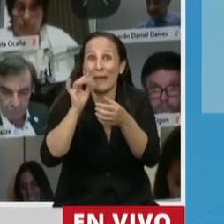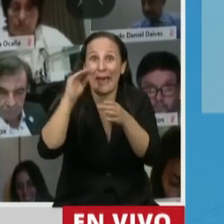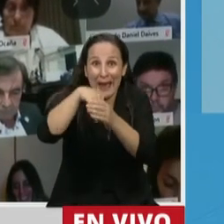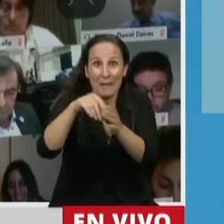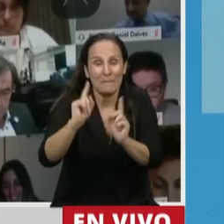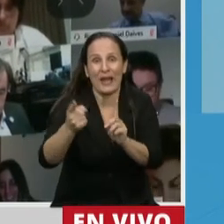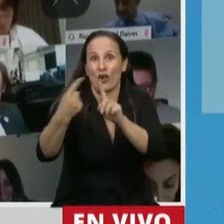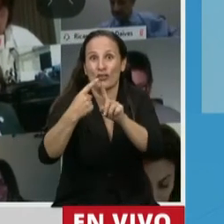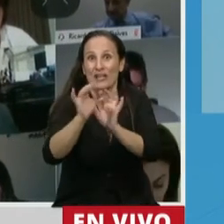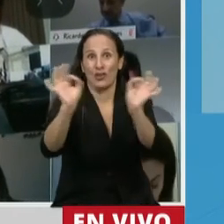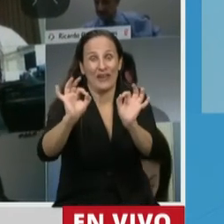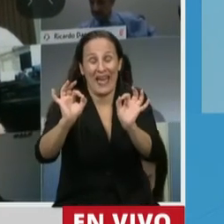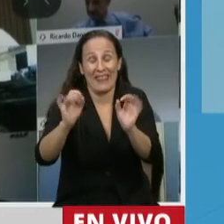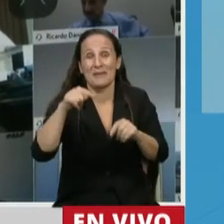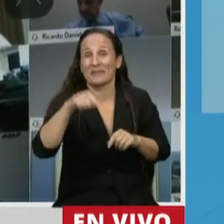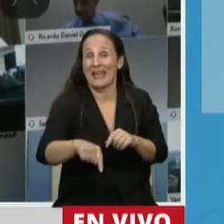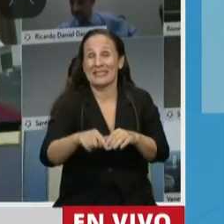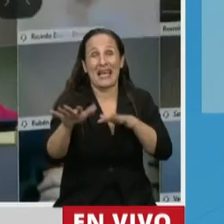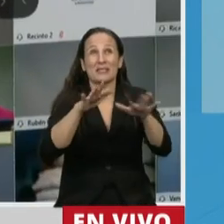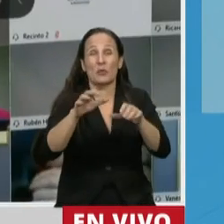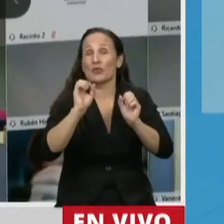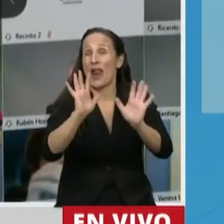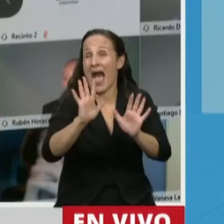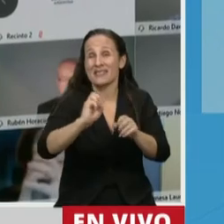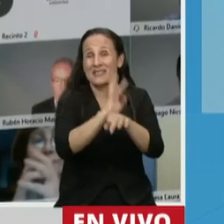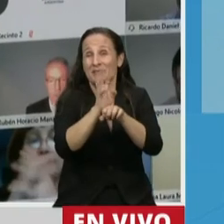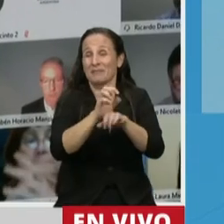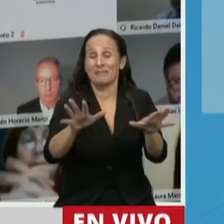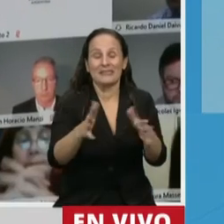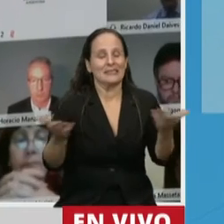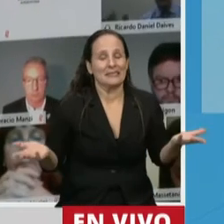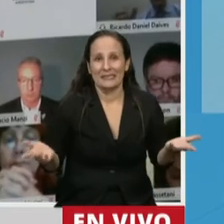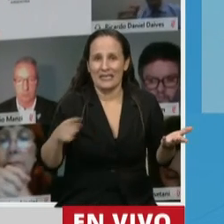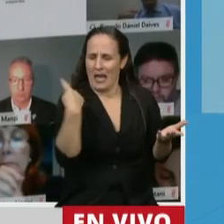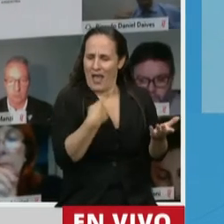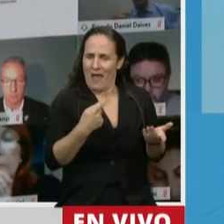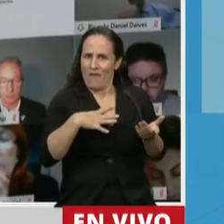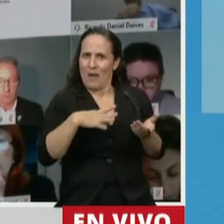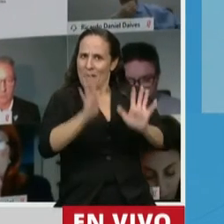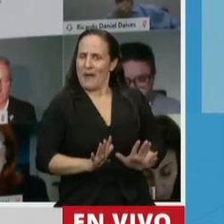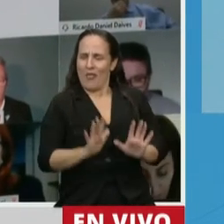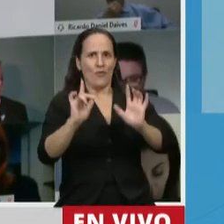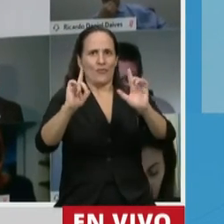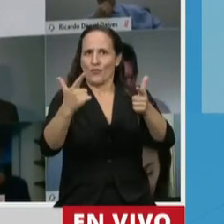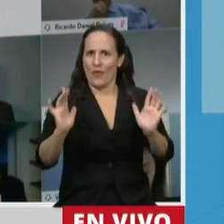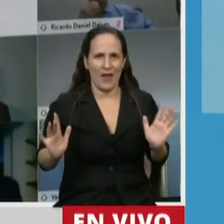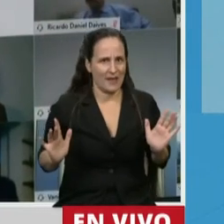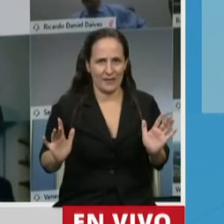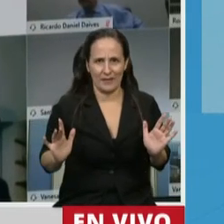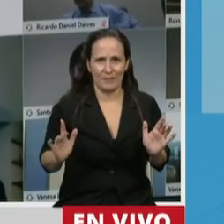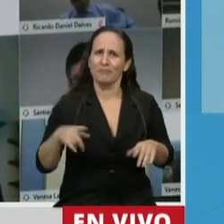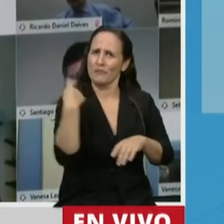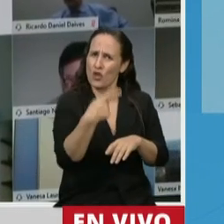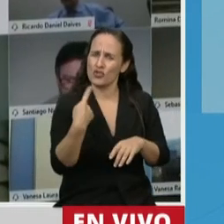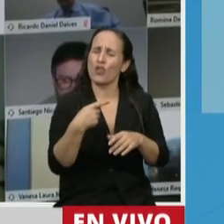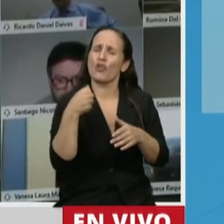el mismo techo. Esta peste nos coloca frente a una muerte para la que no estábamos preparados. Mientras se lucha contra el